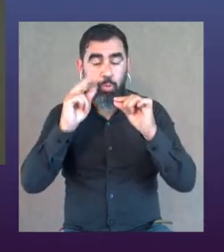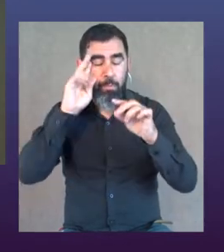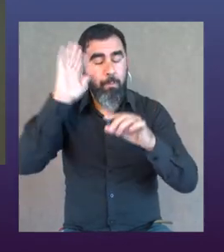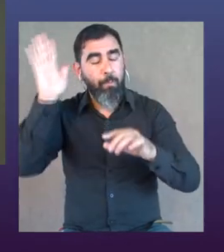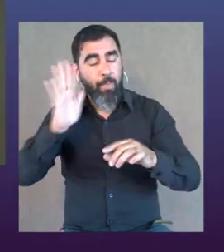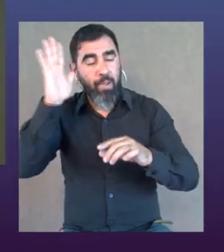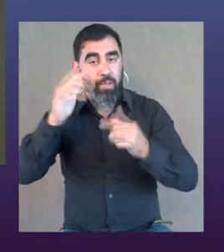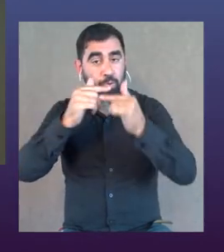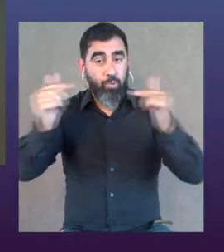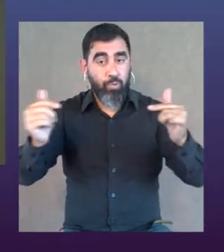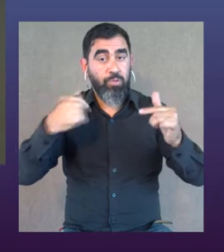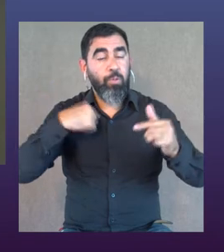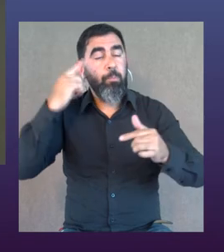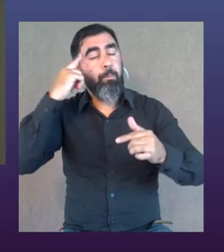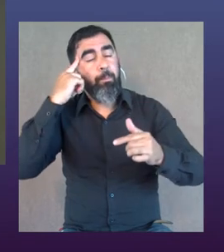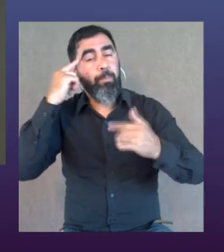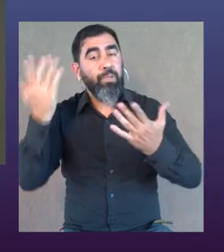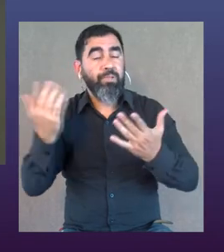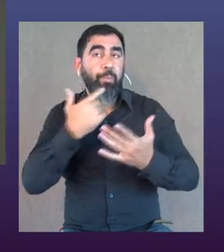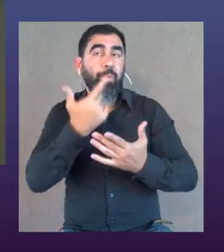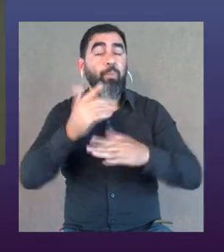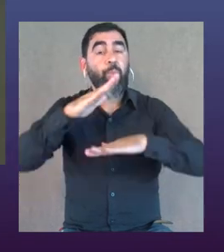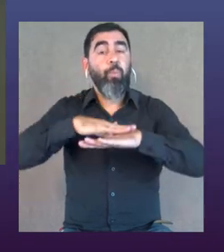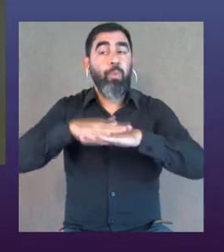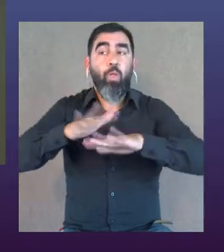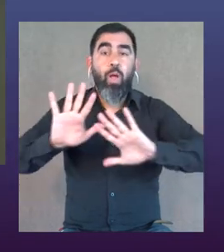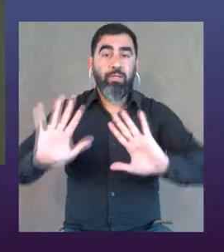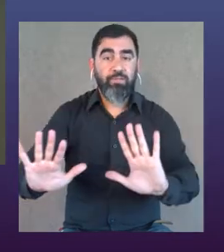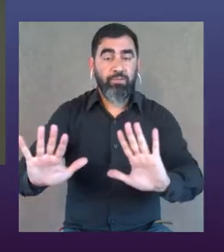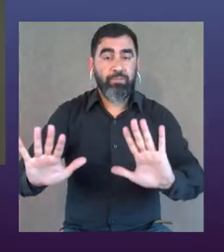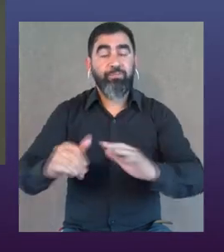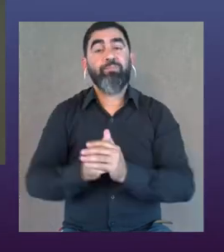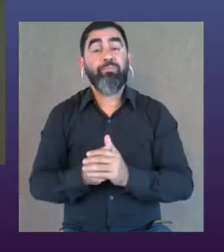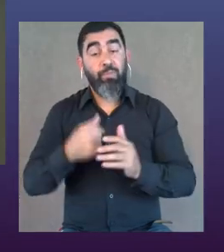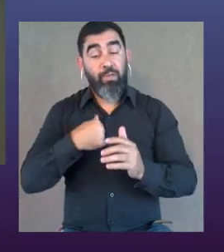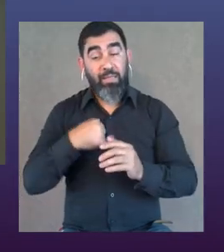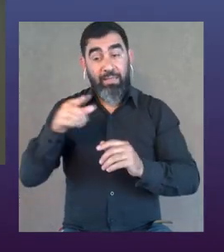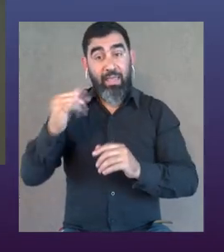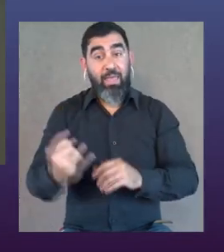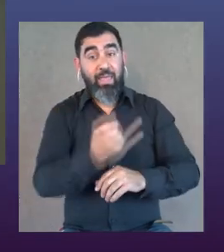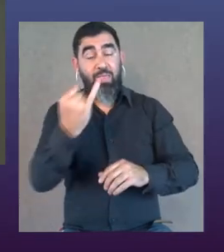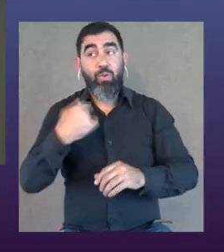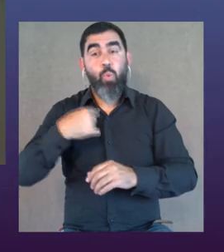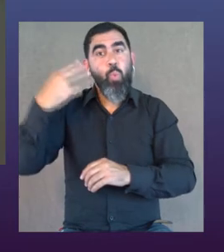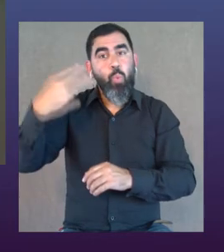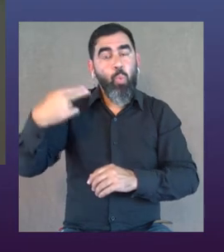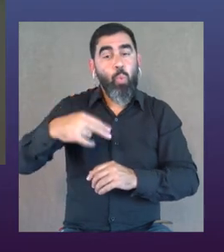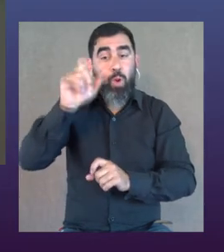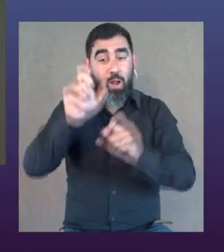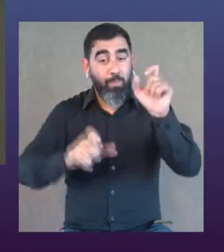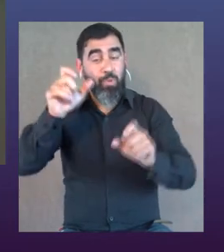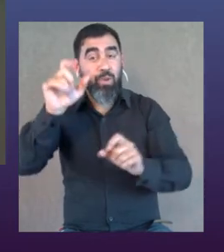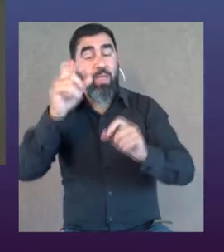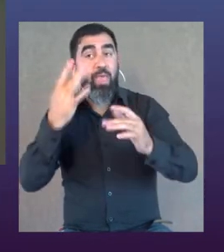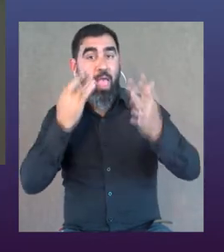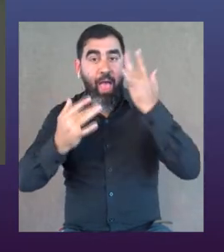cerrar los ojos, hacer una visualización y bueno, pensar en un momento así, ¿no? Y yo creo que lo que pasó ese día nunca lo